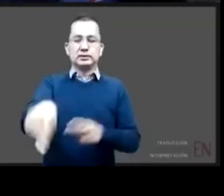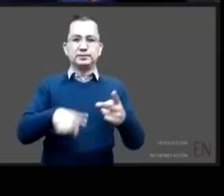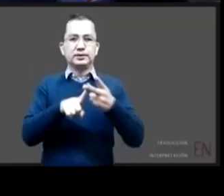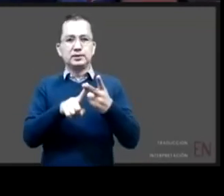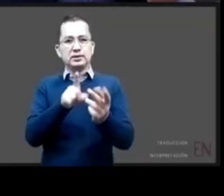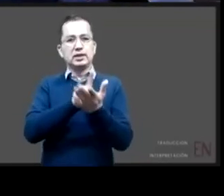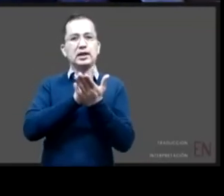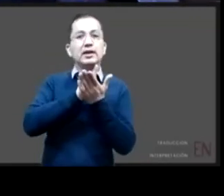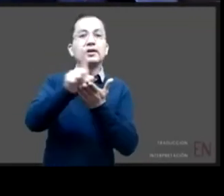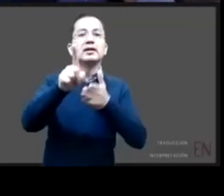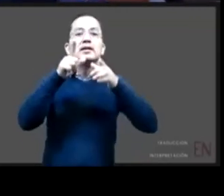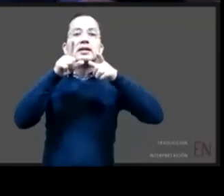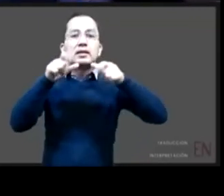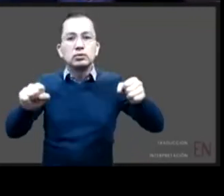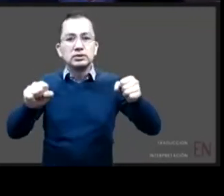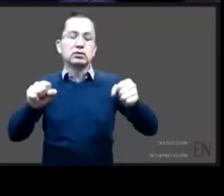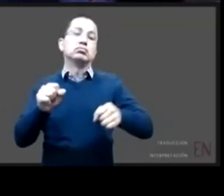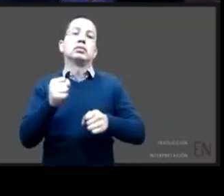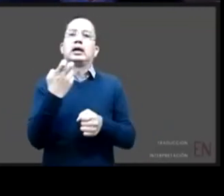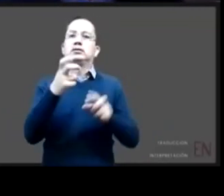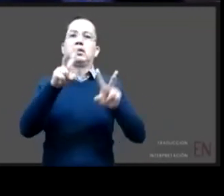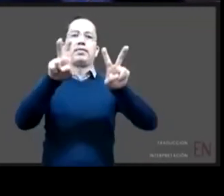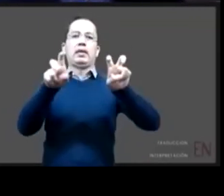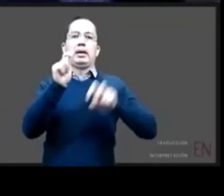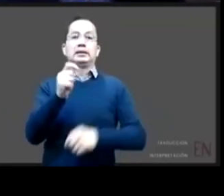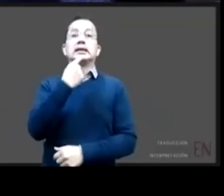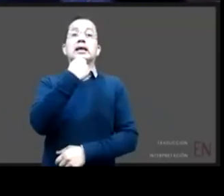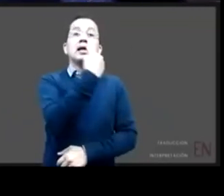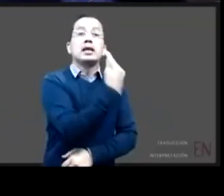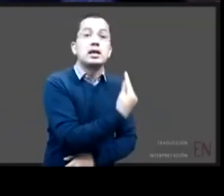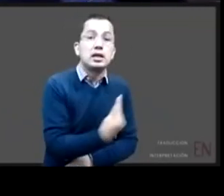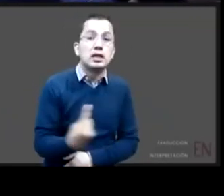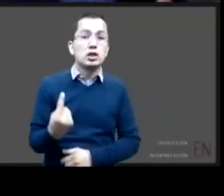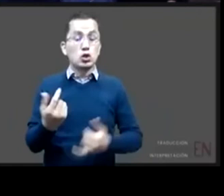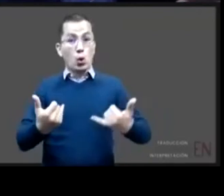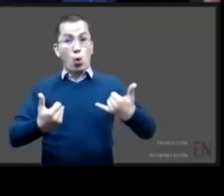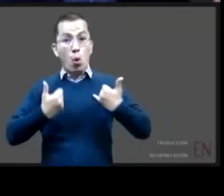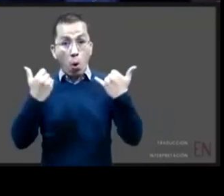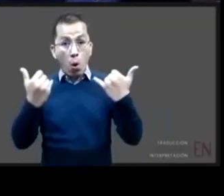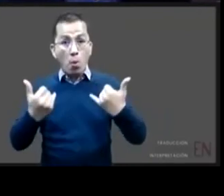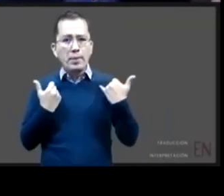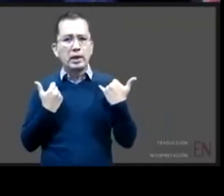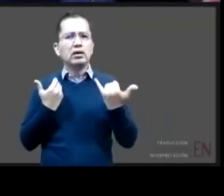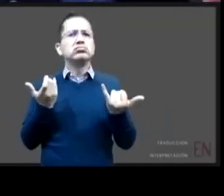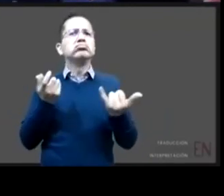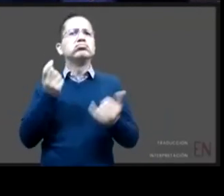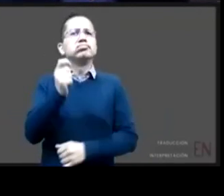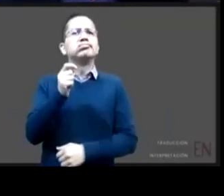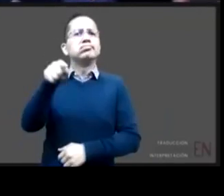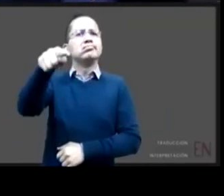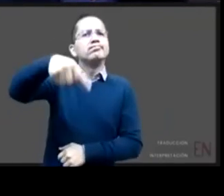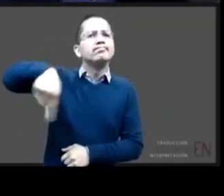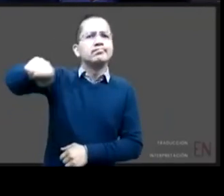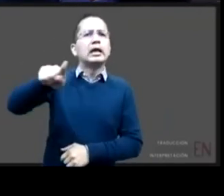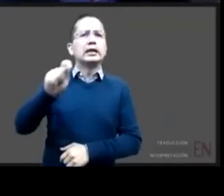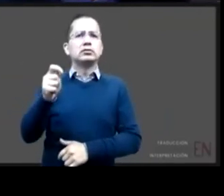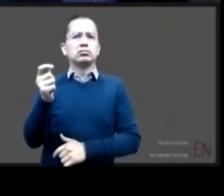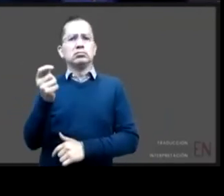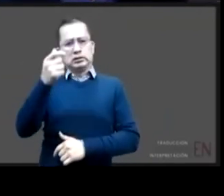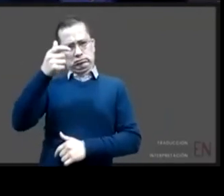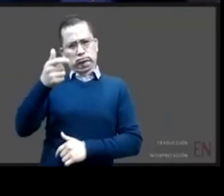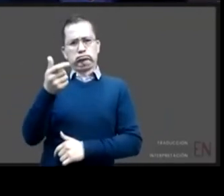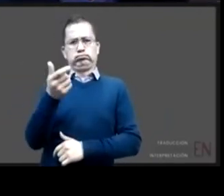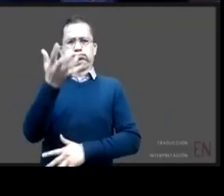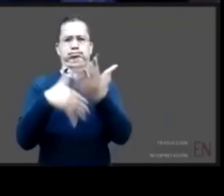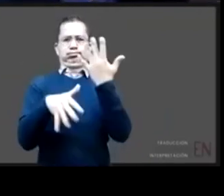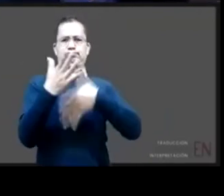situación que viven niños niñas y adolescentes que hablan o que deberían poder hablar lengua de señas mexicana